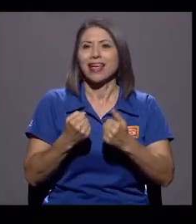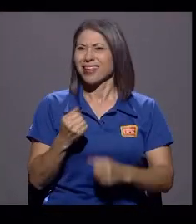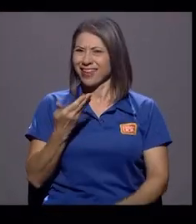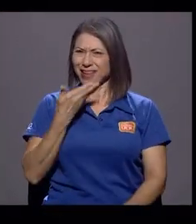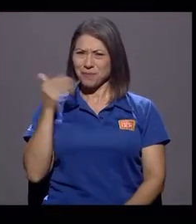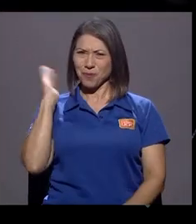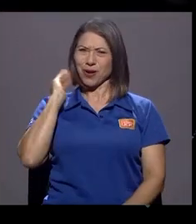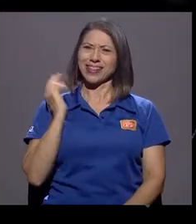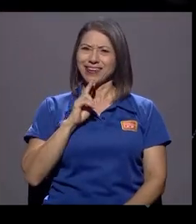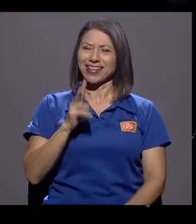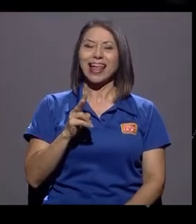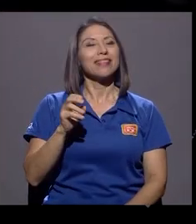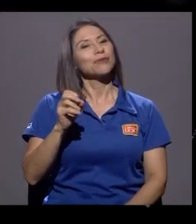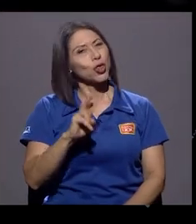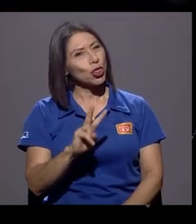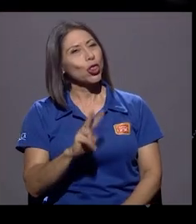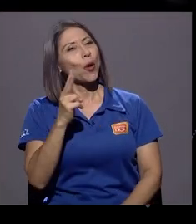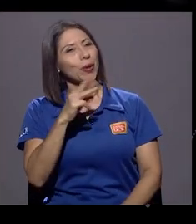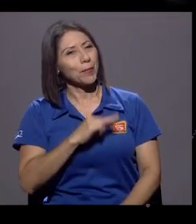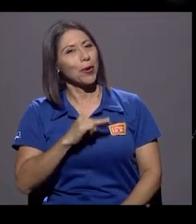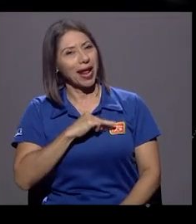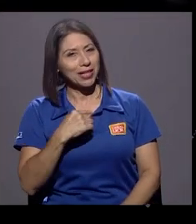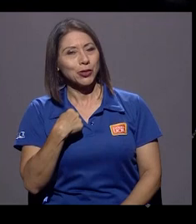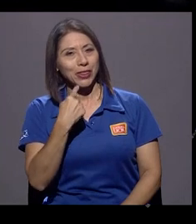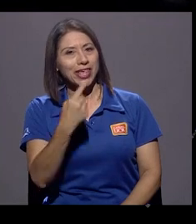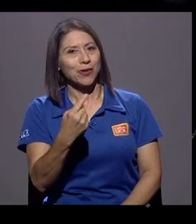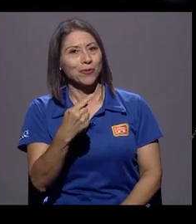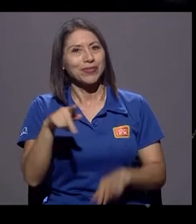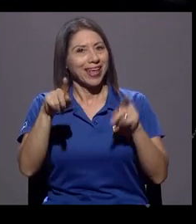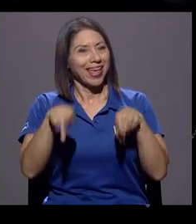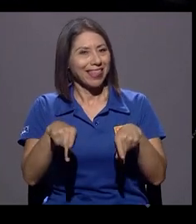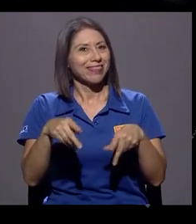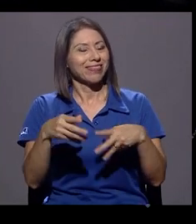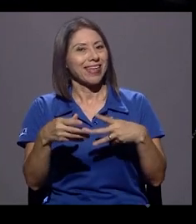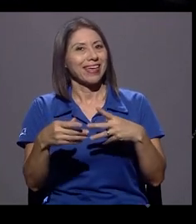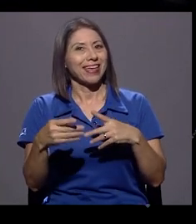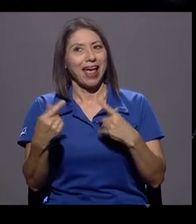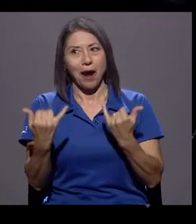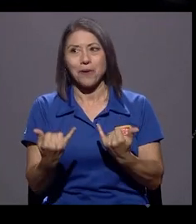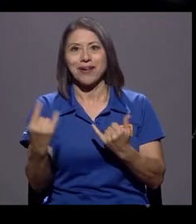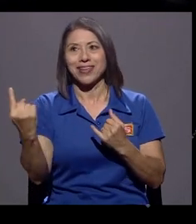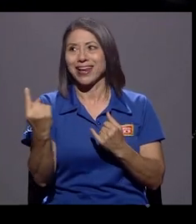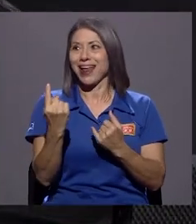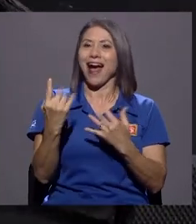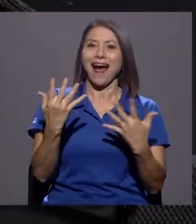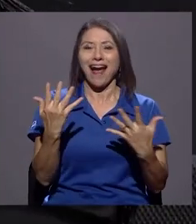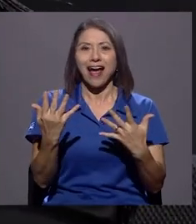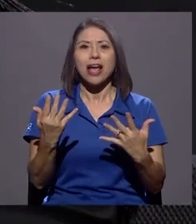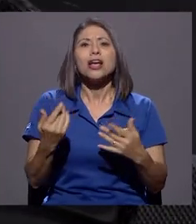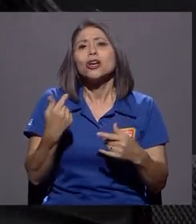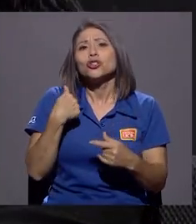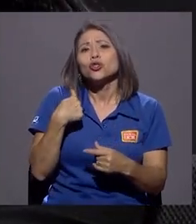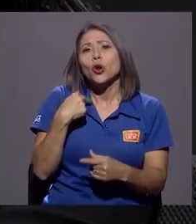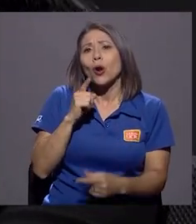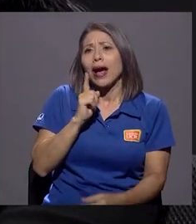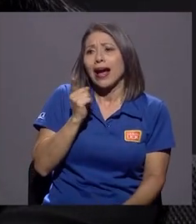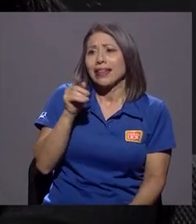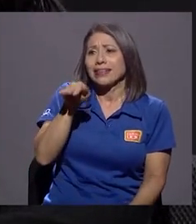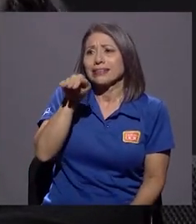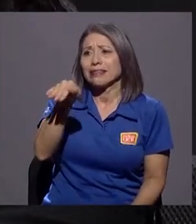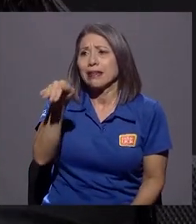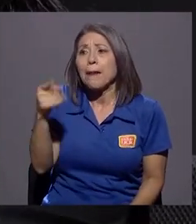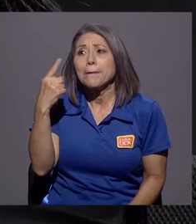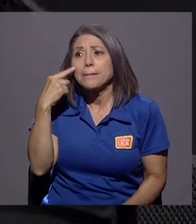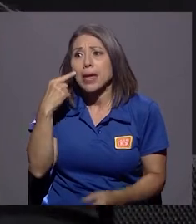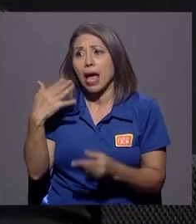Doble moral, digo yo. Gente que incluso en algún momento le toqué la puerta y le dije, mire, esto me está pasando de las altas